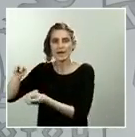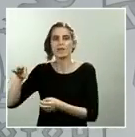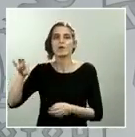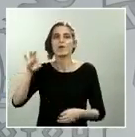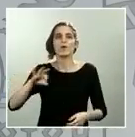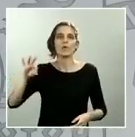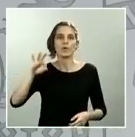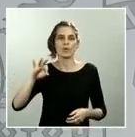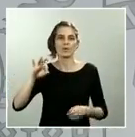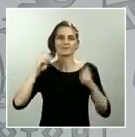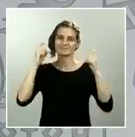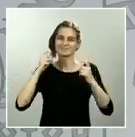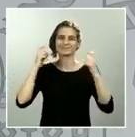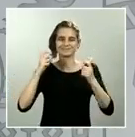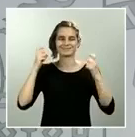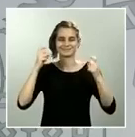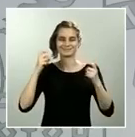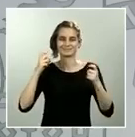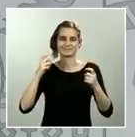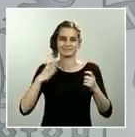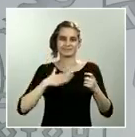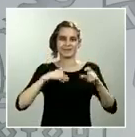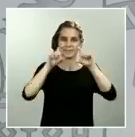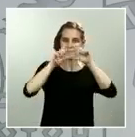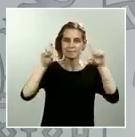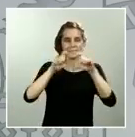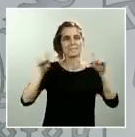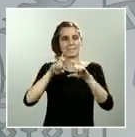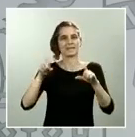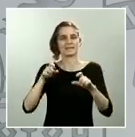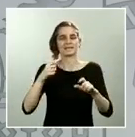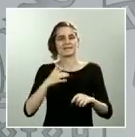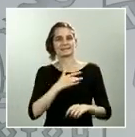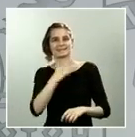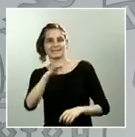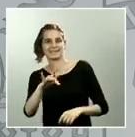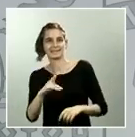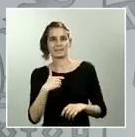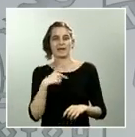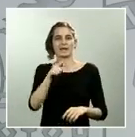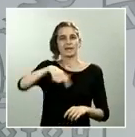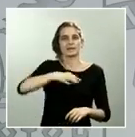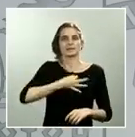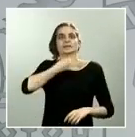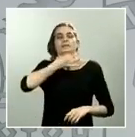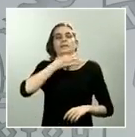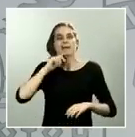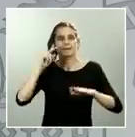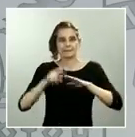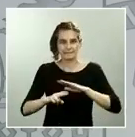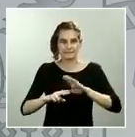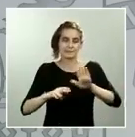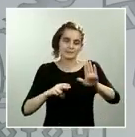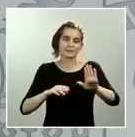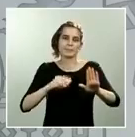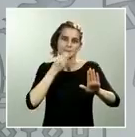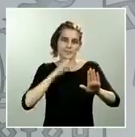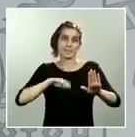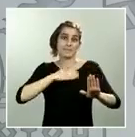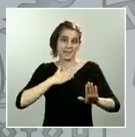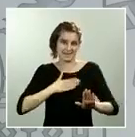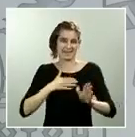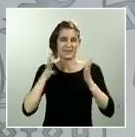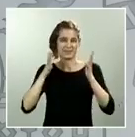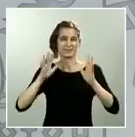tejido productivo de nuestro país me van a permitir que mañana que se reúne el Consejo de Ministros va a presentar una nueva batería